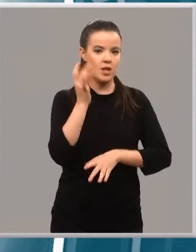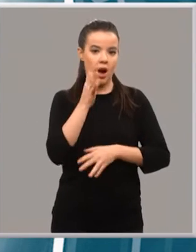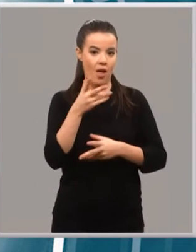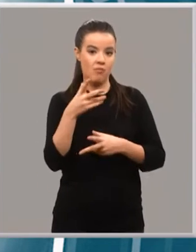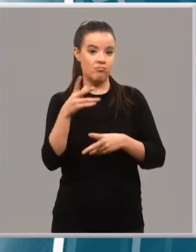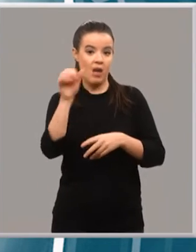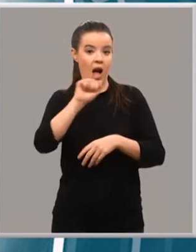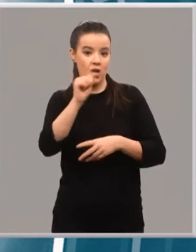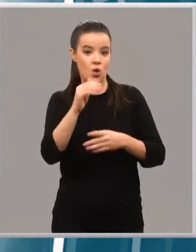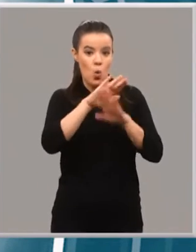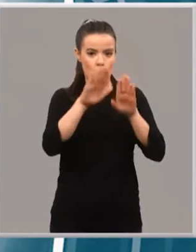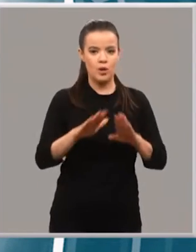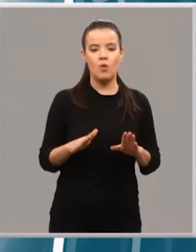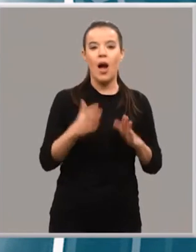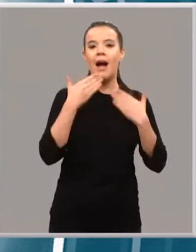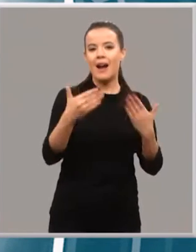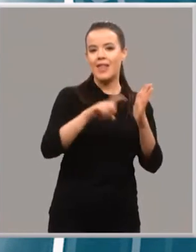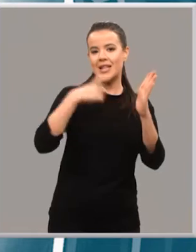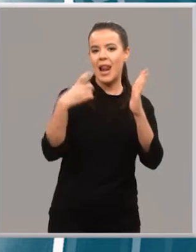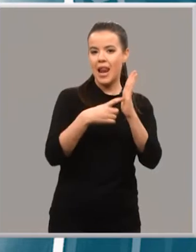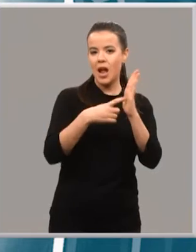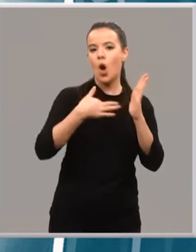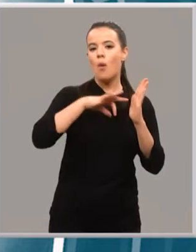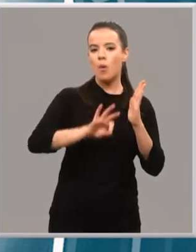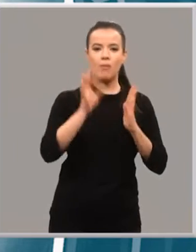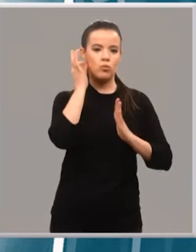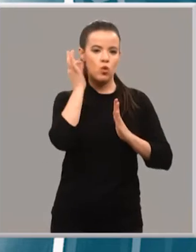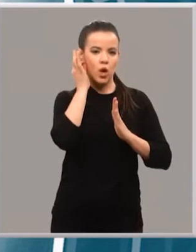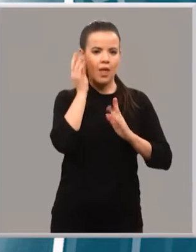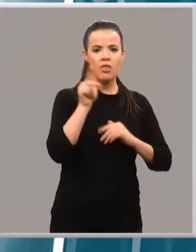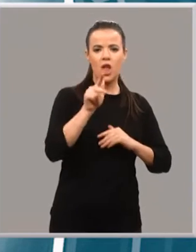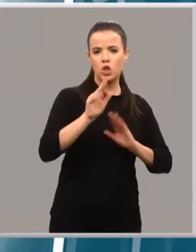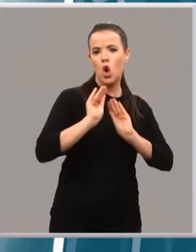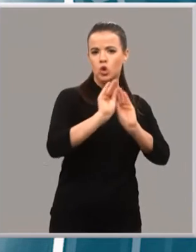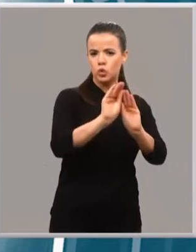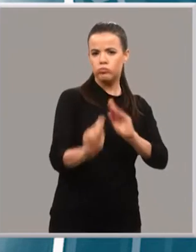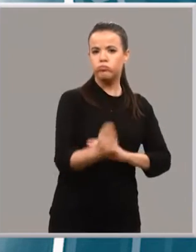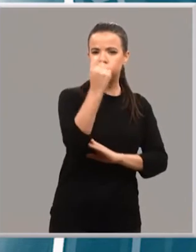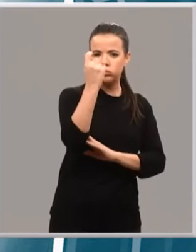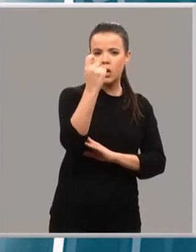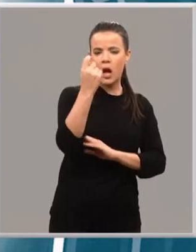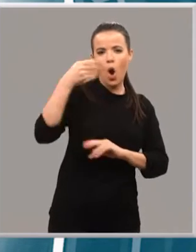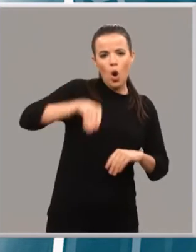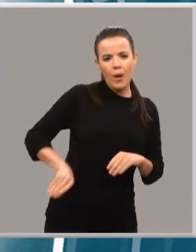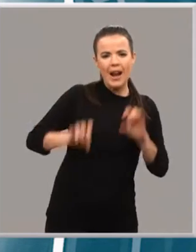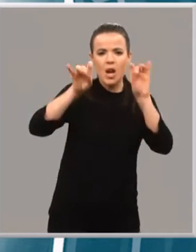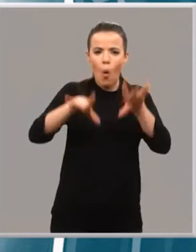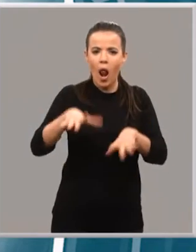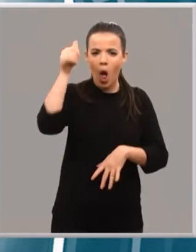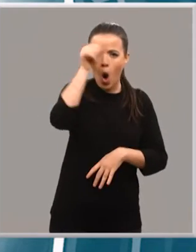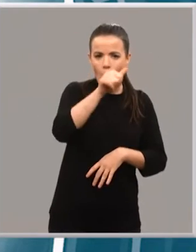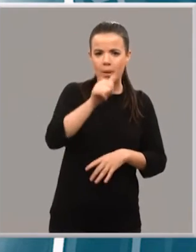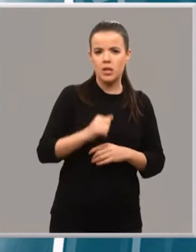Solo legislando adecuadamente será posible que las mujeres hagan efectivo su derecho, fundamental a cobrar lo mismo que los hombres cuando